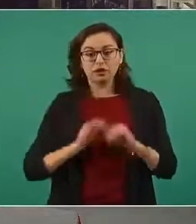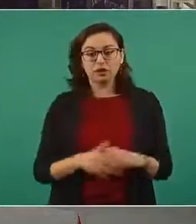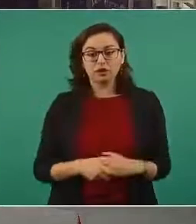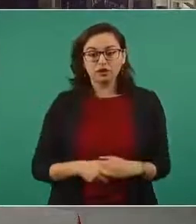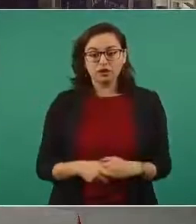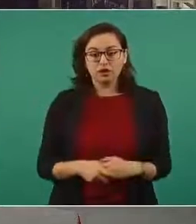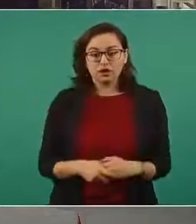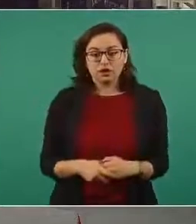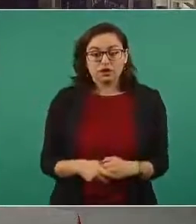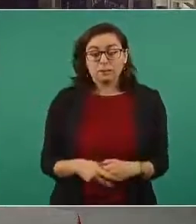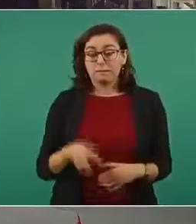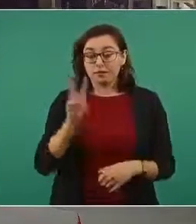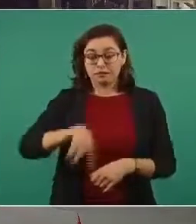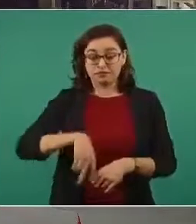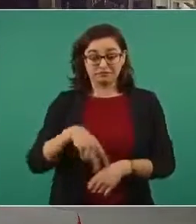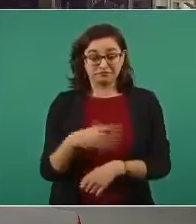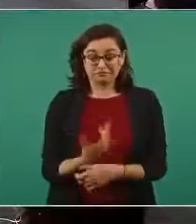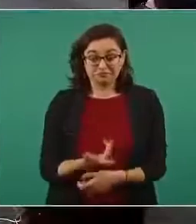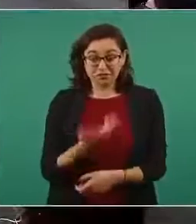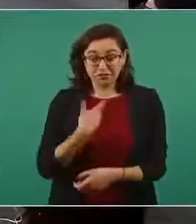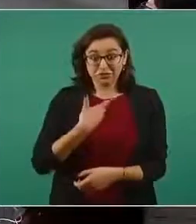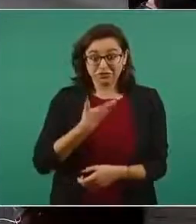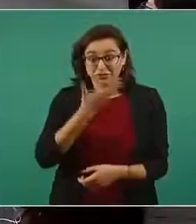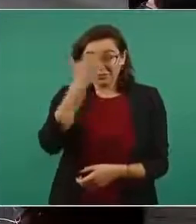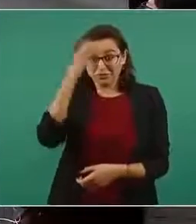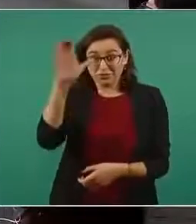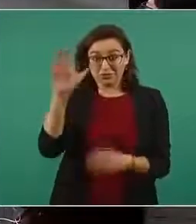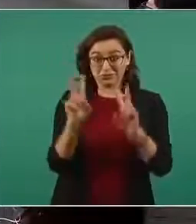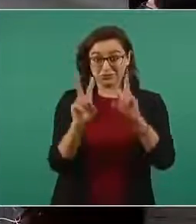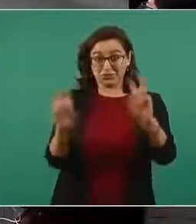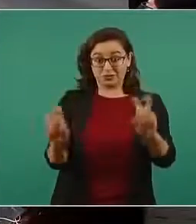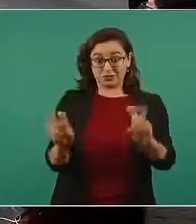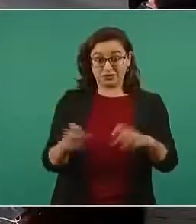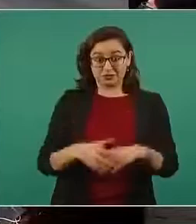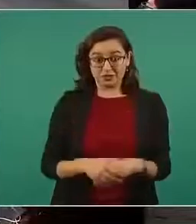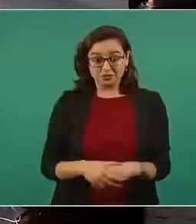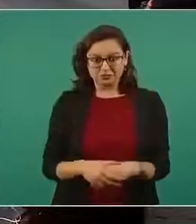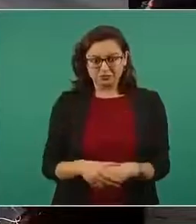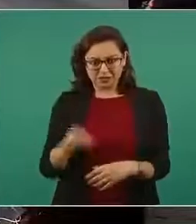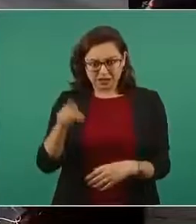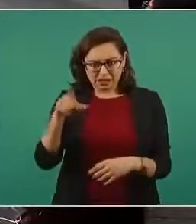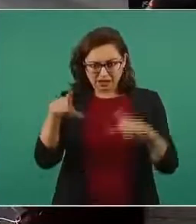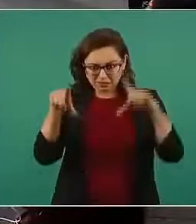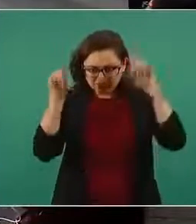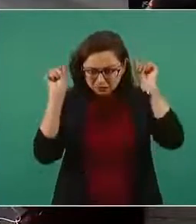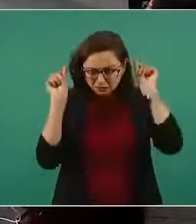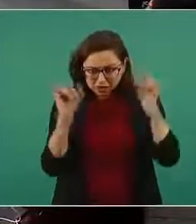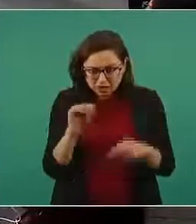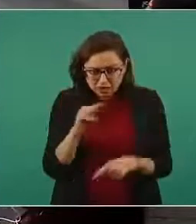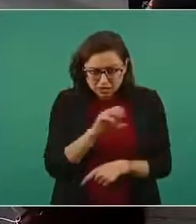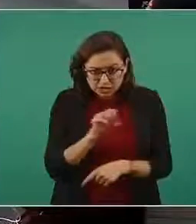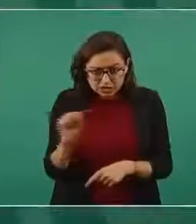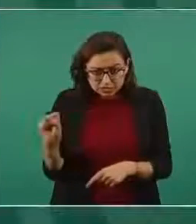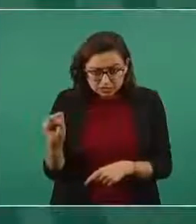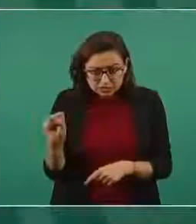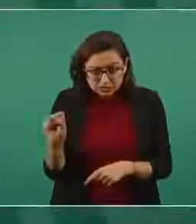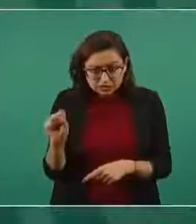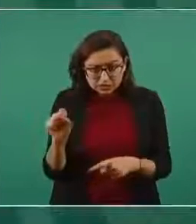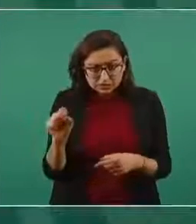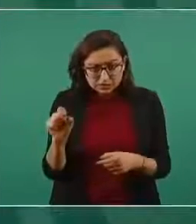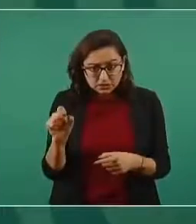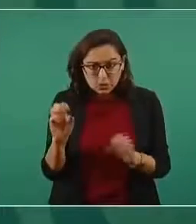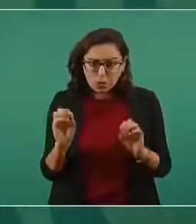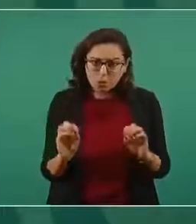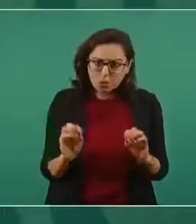honestamente señor presidente no no tenía conocimiento pero entiendo que no son enfermeros del seguro social sino de salud estatal y de istesón